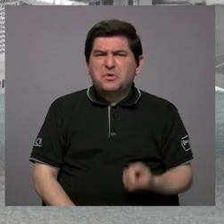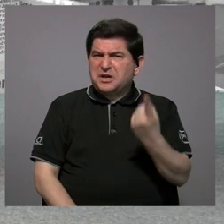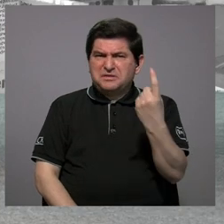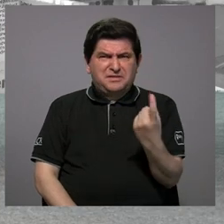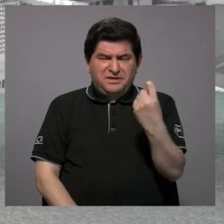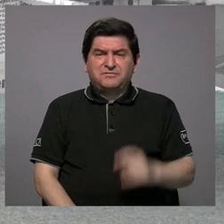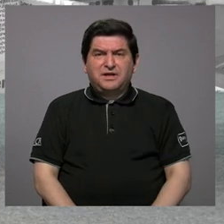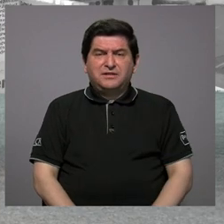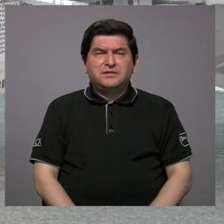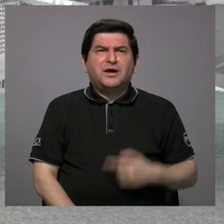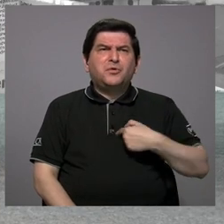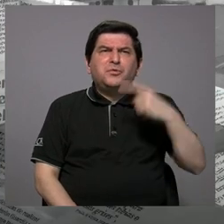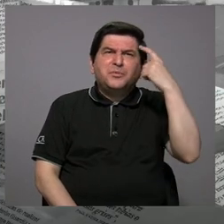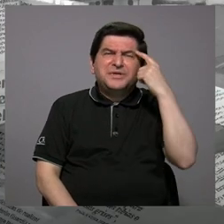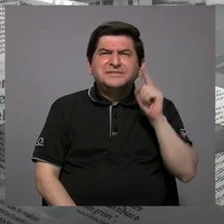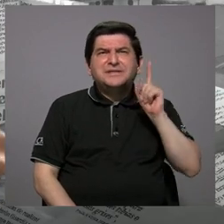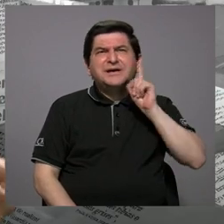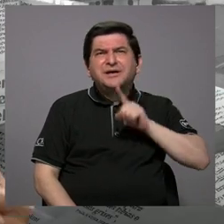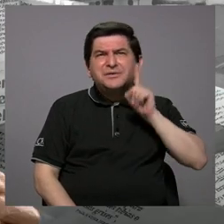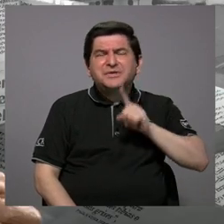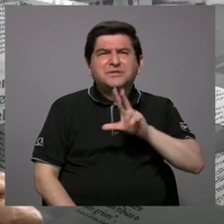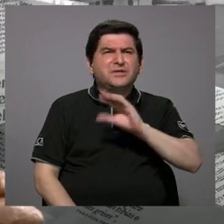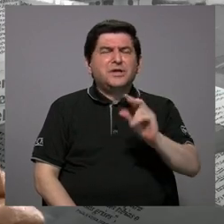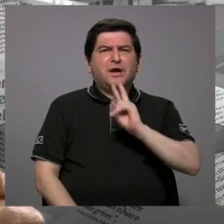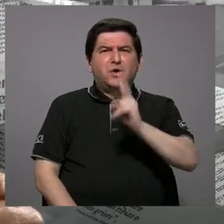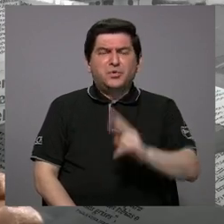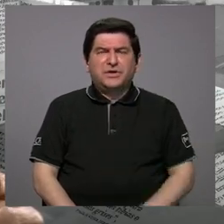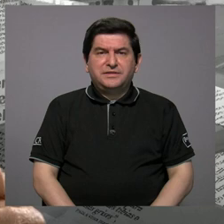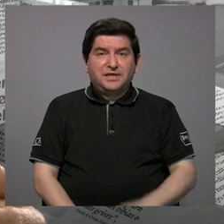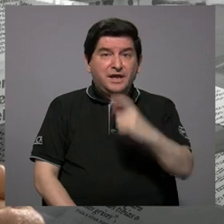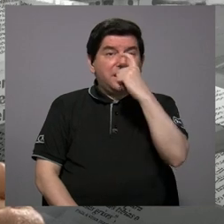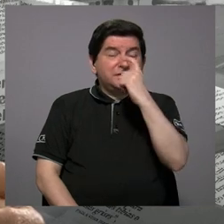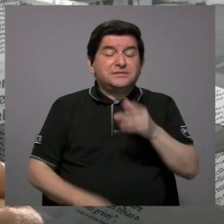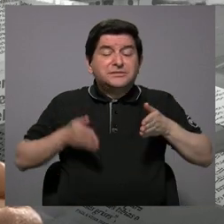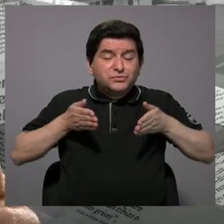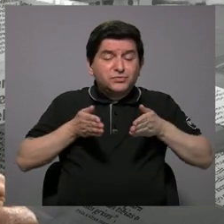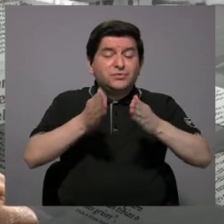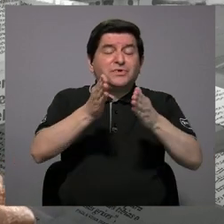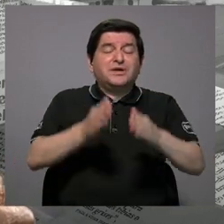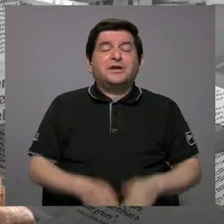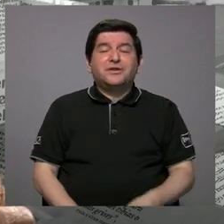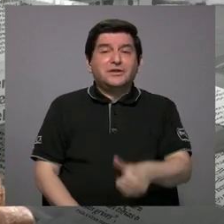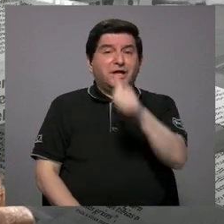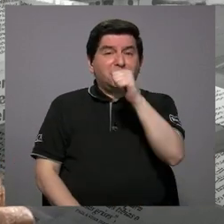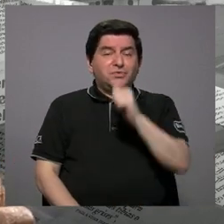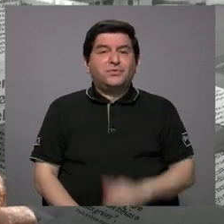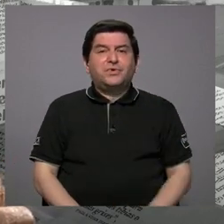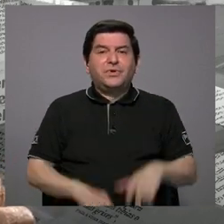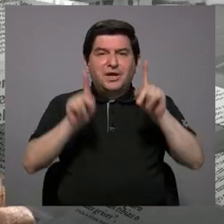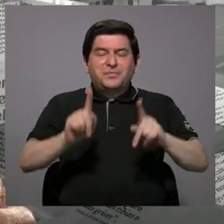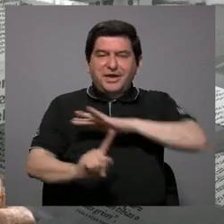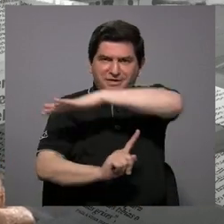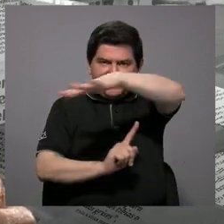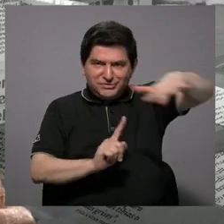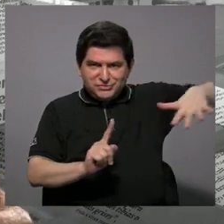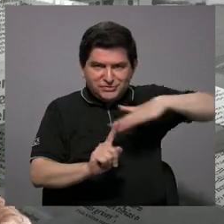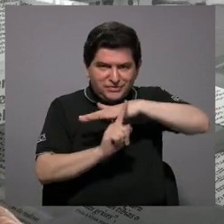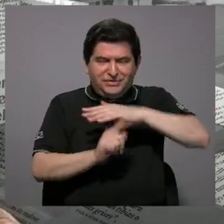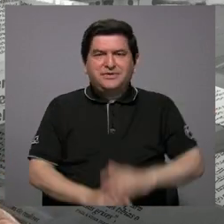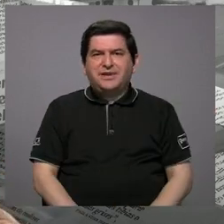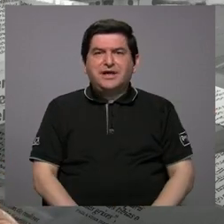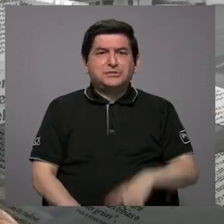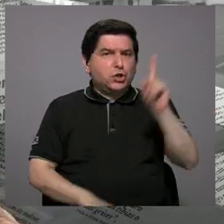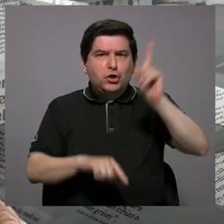uno se queda, bueno, es cierto, es mentira. Supuestamente escasuz está en la famosa ruta del agua y que los que están alrededor de la ruta del agua